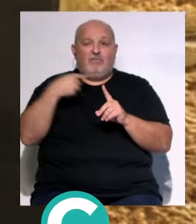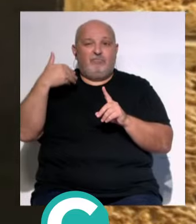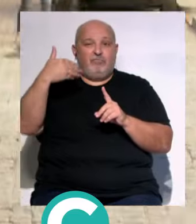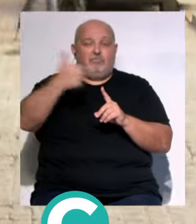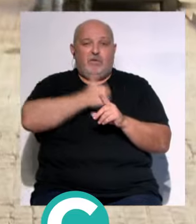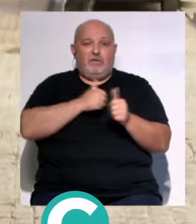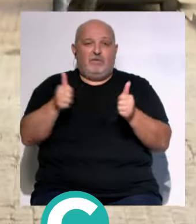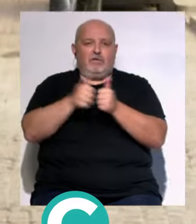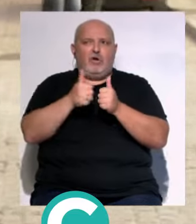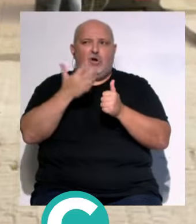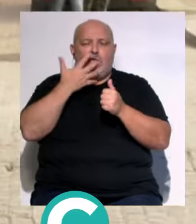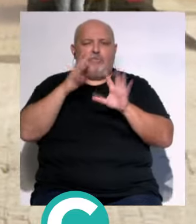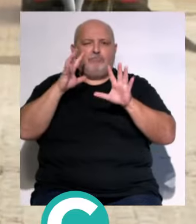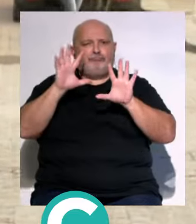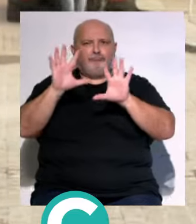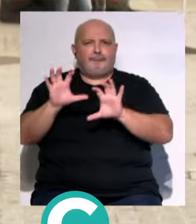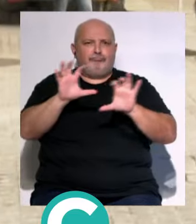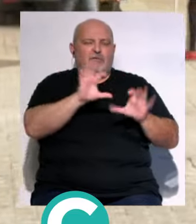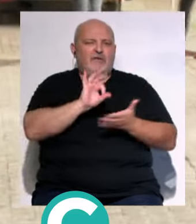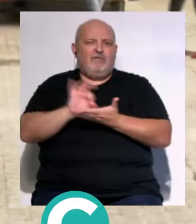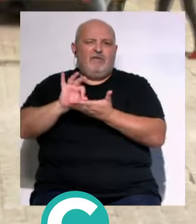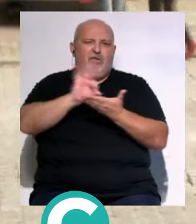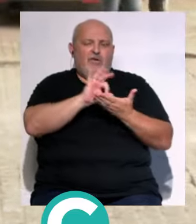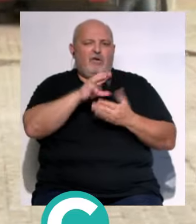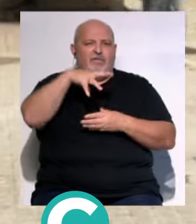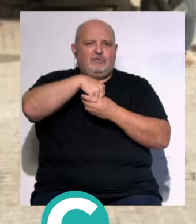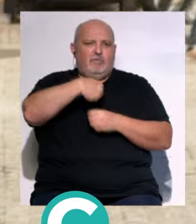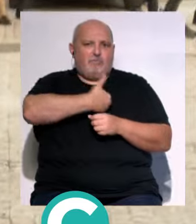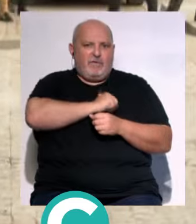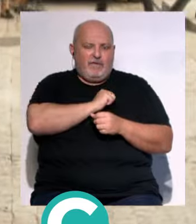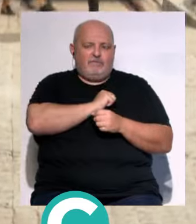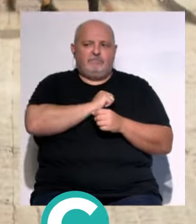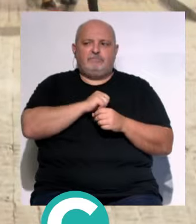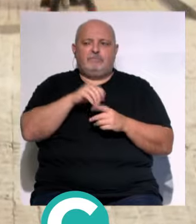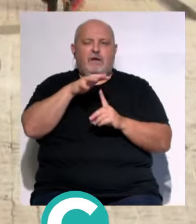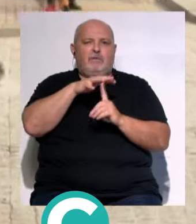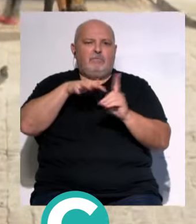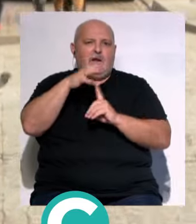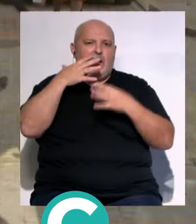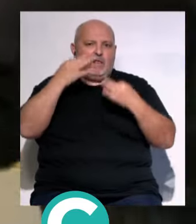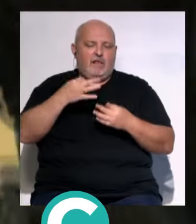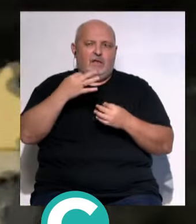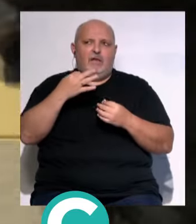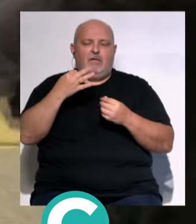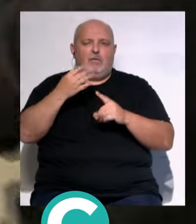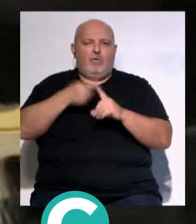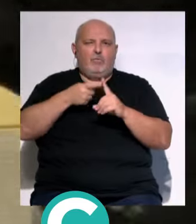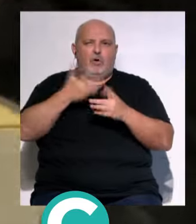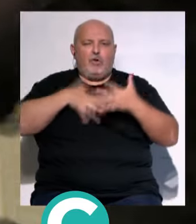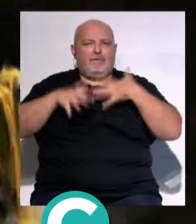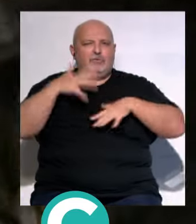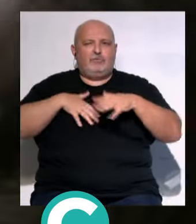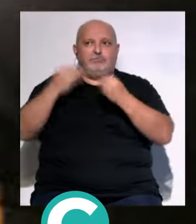futuro agente... ...conozca de una manera global... ...los servicios de una comisaría... ...encontrarse con la realidad policial... ...poner en marcha los